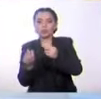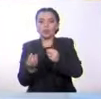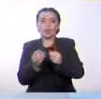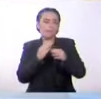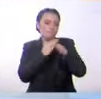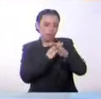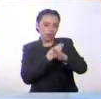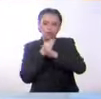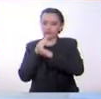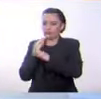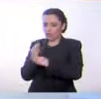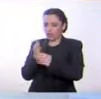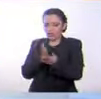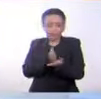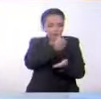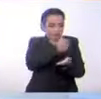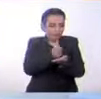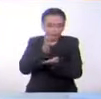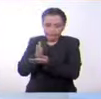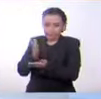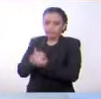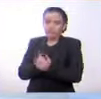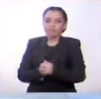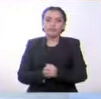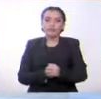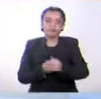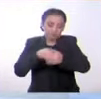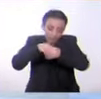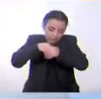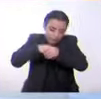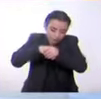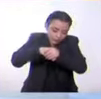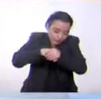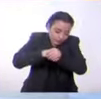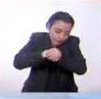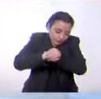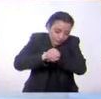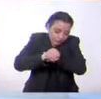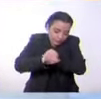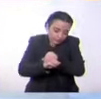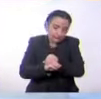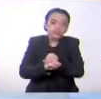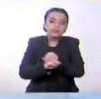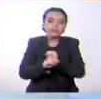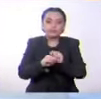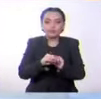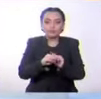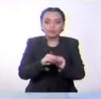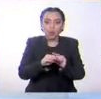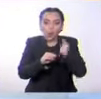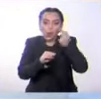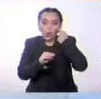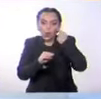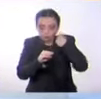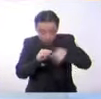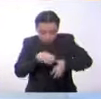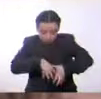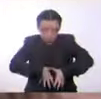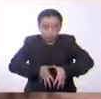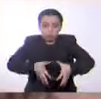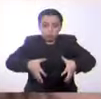los vivíparos, la madre, después de nutrir y cuidar dentro de ella a sus hijos o a sus crías,